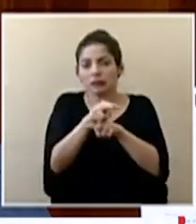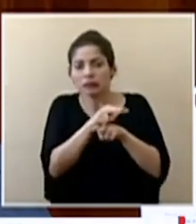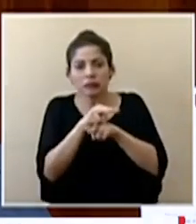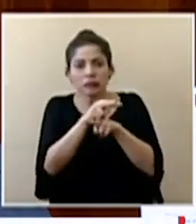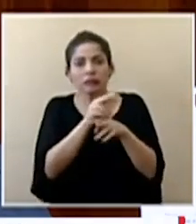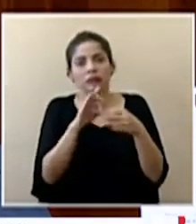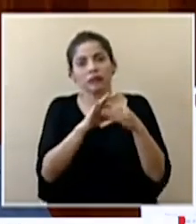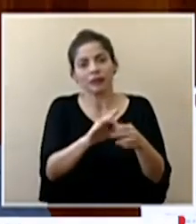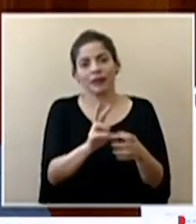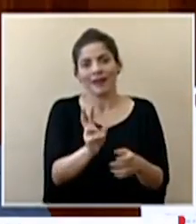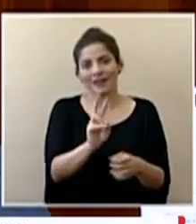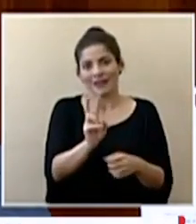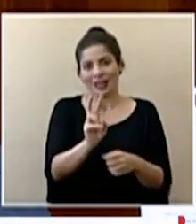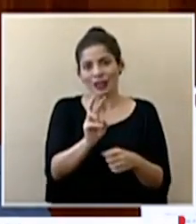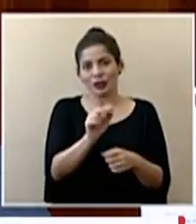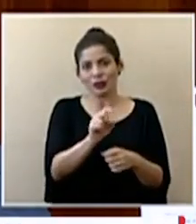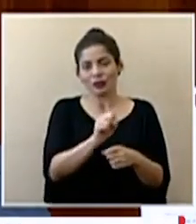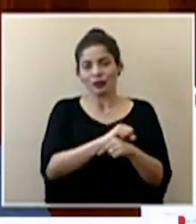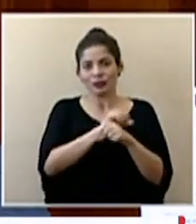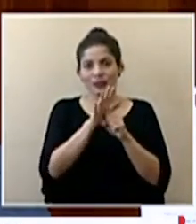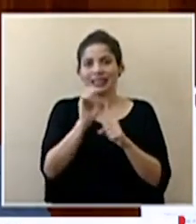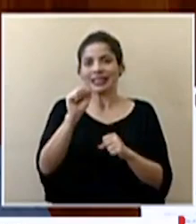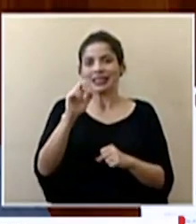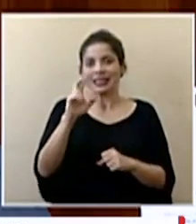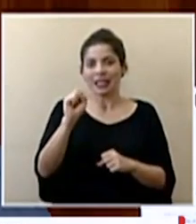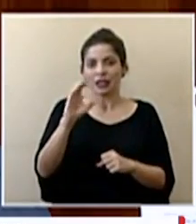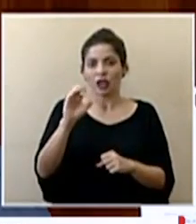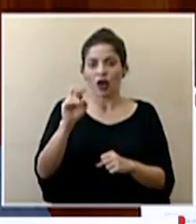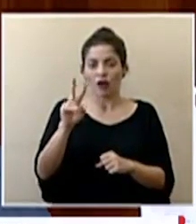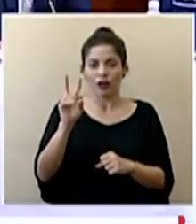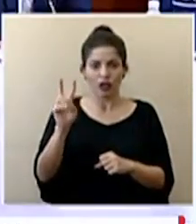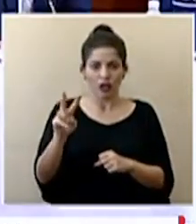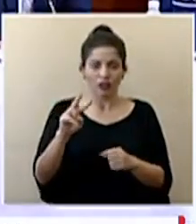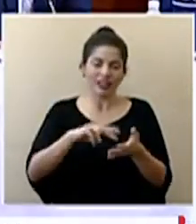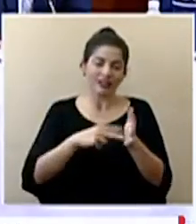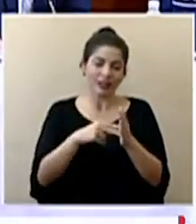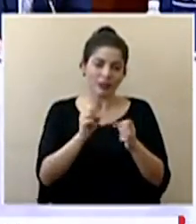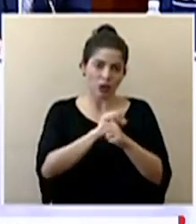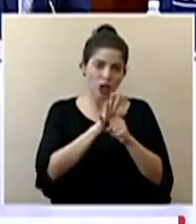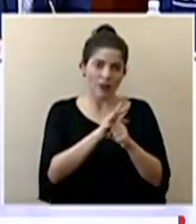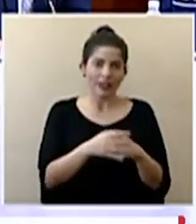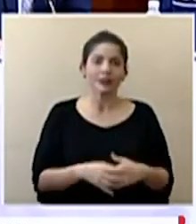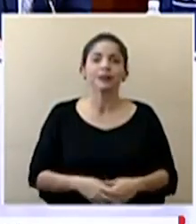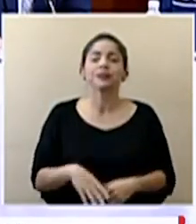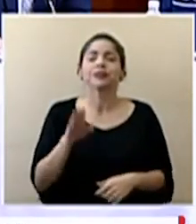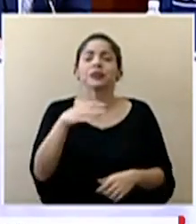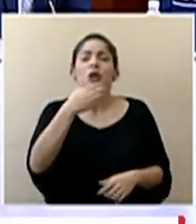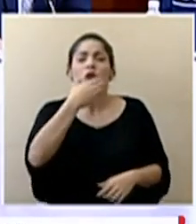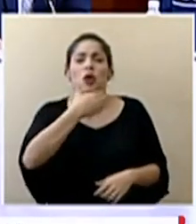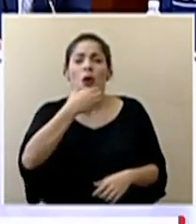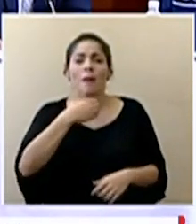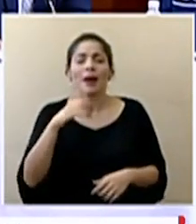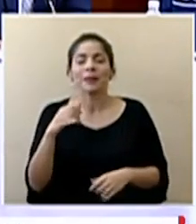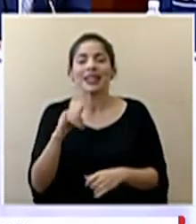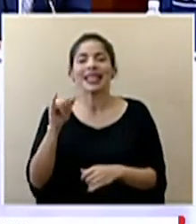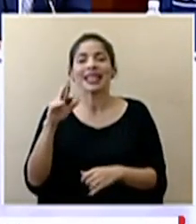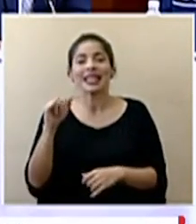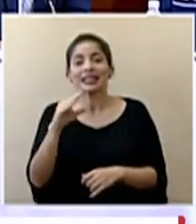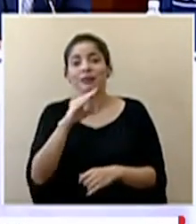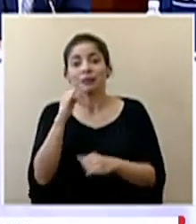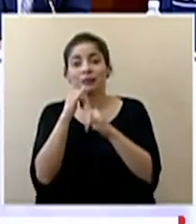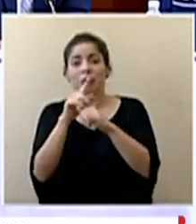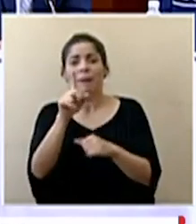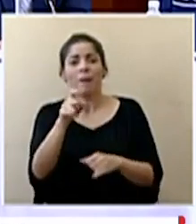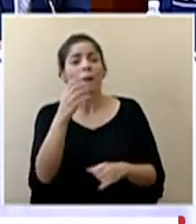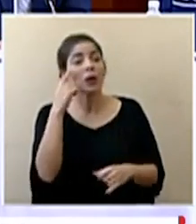del virus SARS-CoV-2 que provoca el COVID-19 Don Román Iris Amora y La Extra nos consultan ¿por